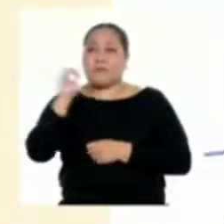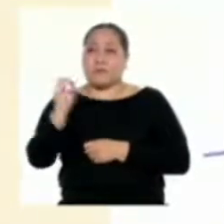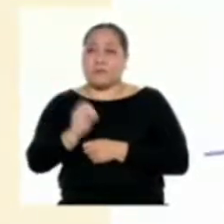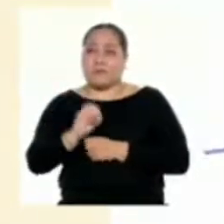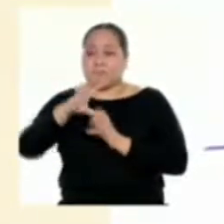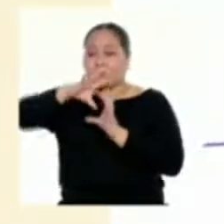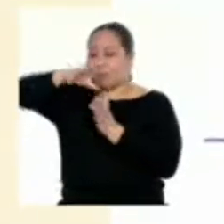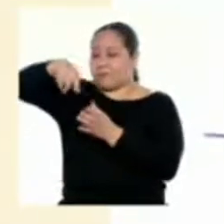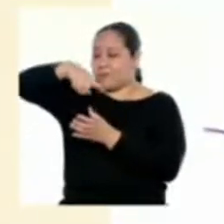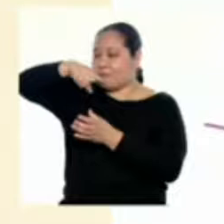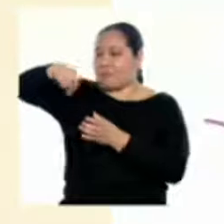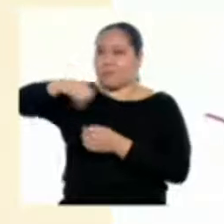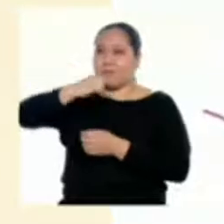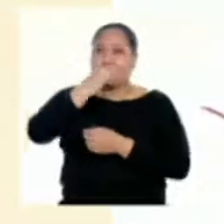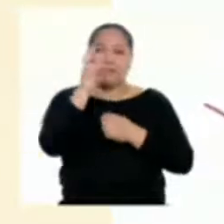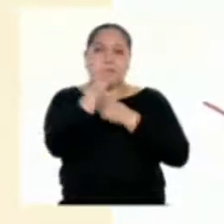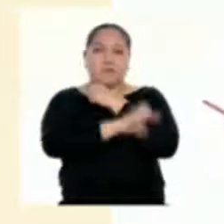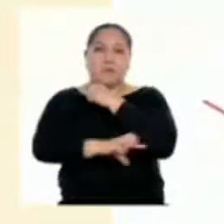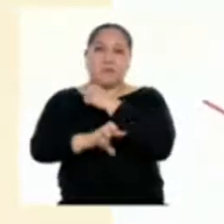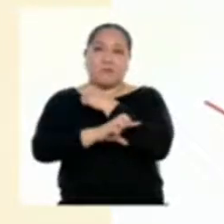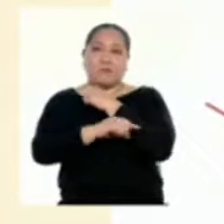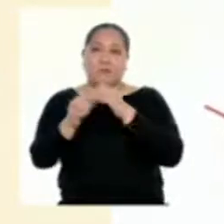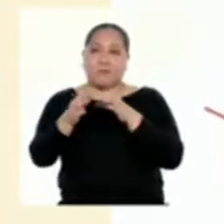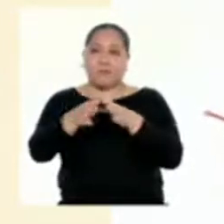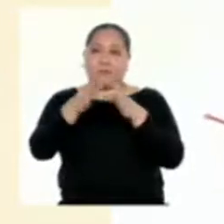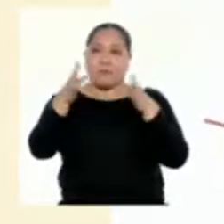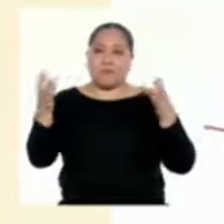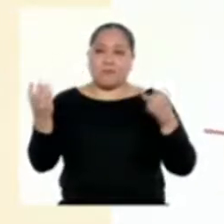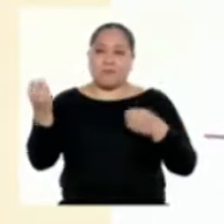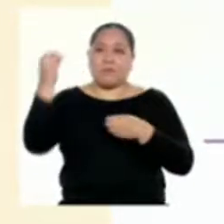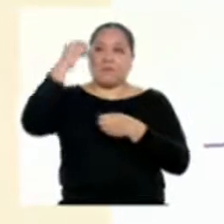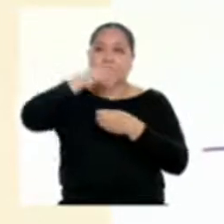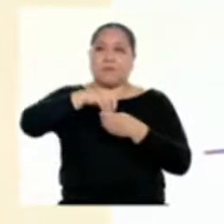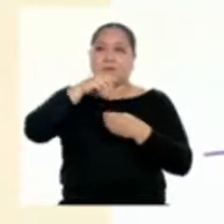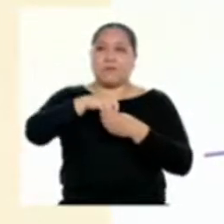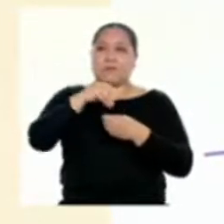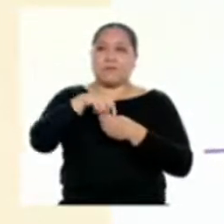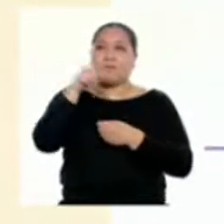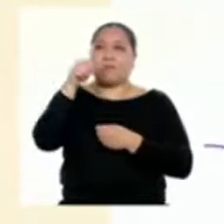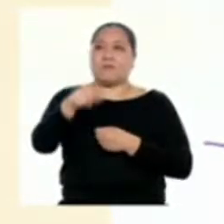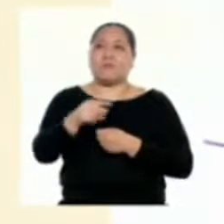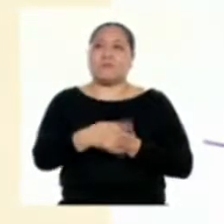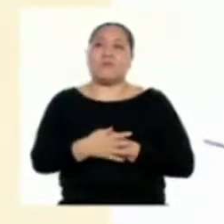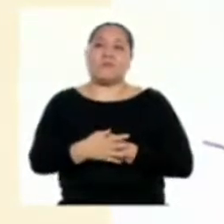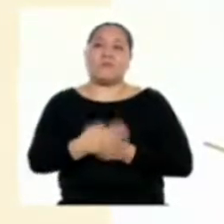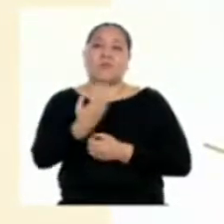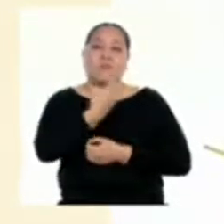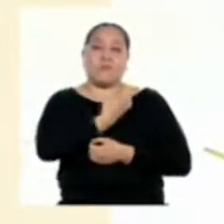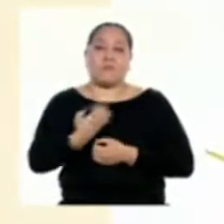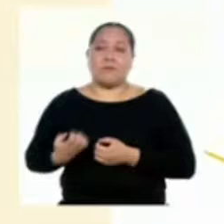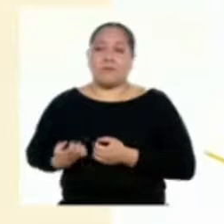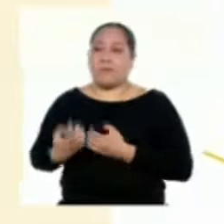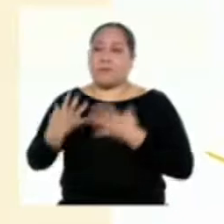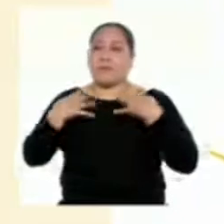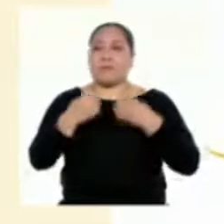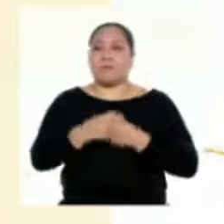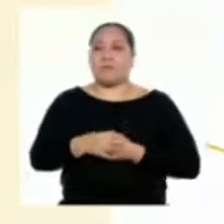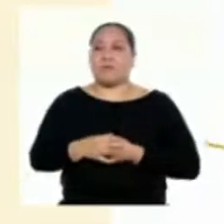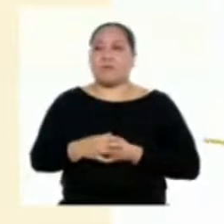población mundial y en algunos países están ampliamente incorporados al sistema público de salud El